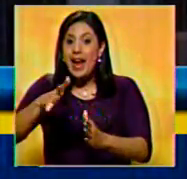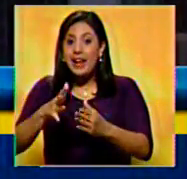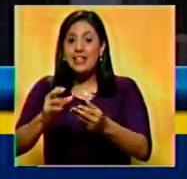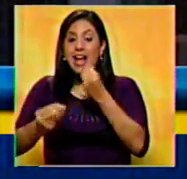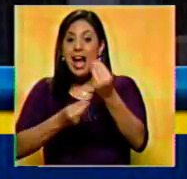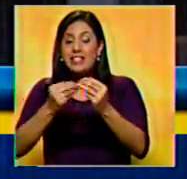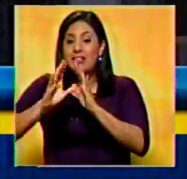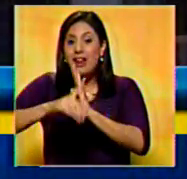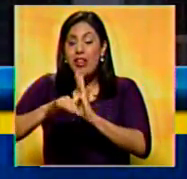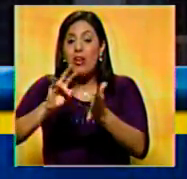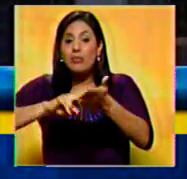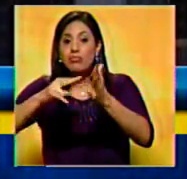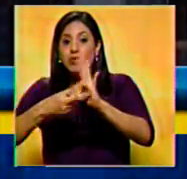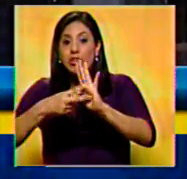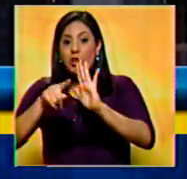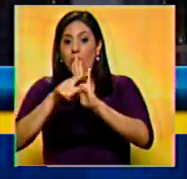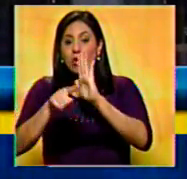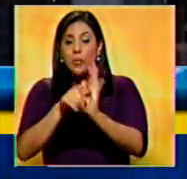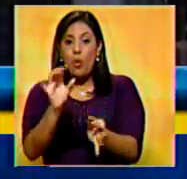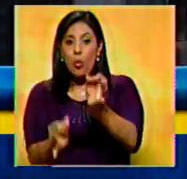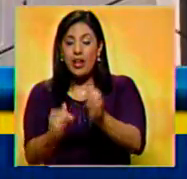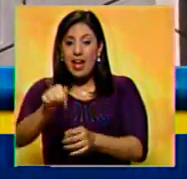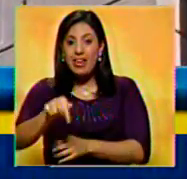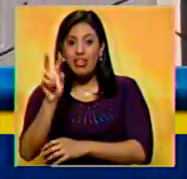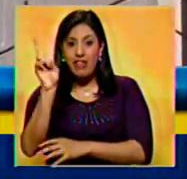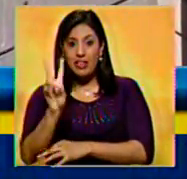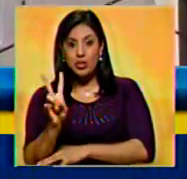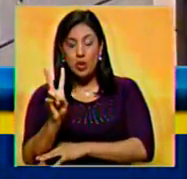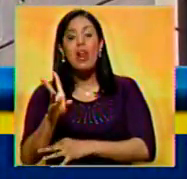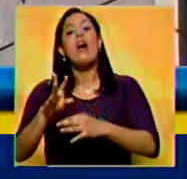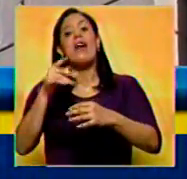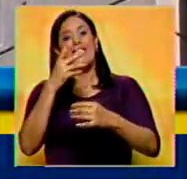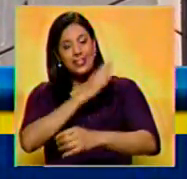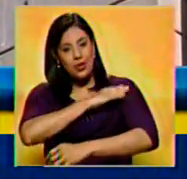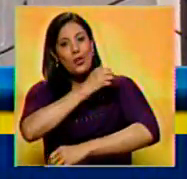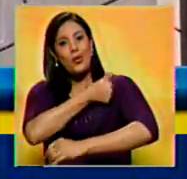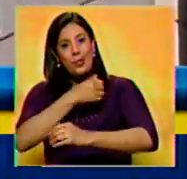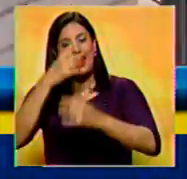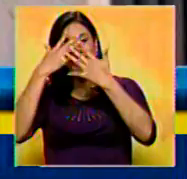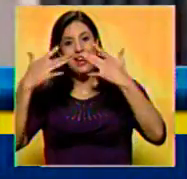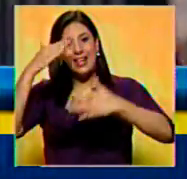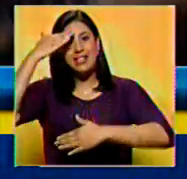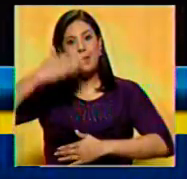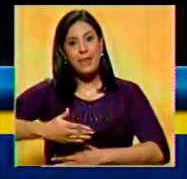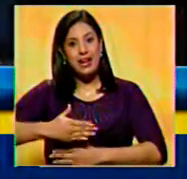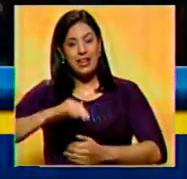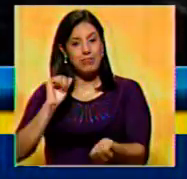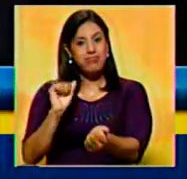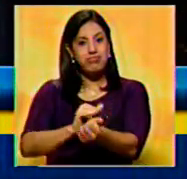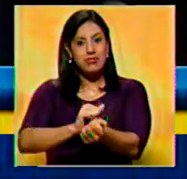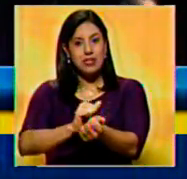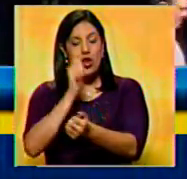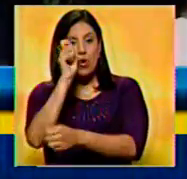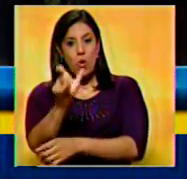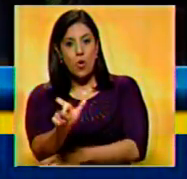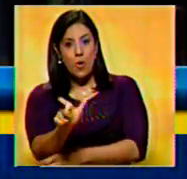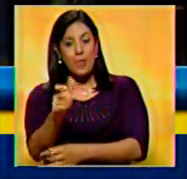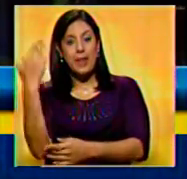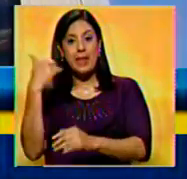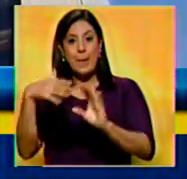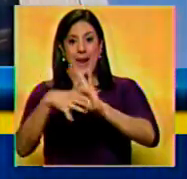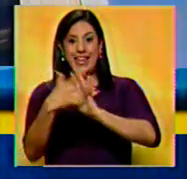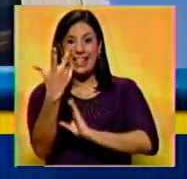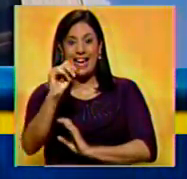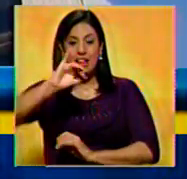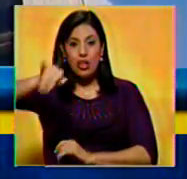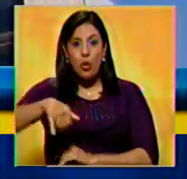incurrir en delitos previstos en el ordenamiento jurídico venezolano. Efectivos de la Dirección de Inteligencia Militar aprehendieron a García el martes